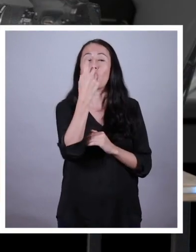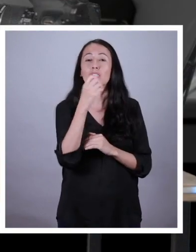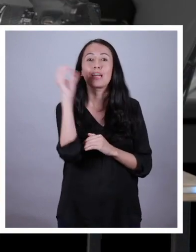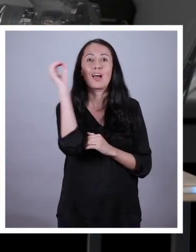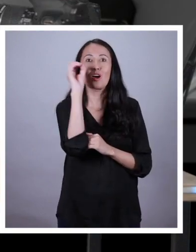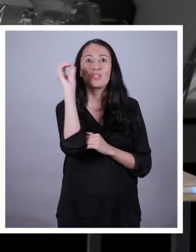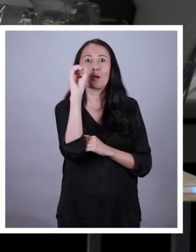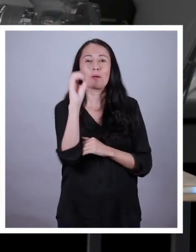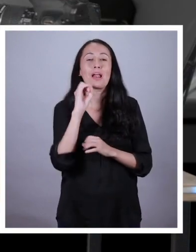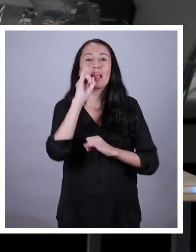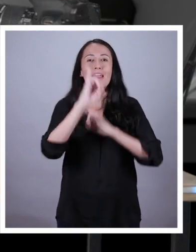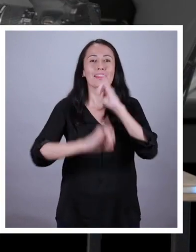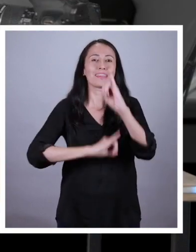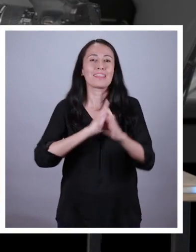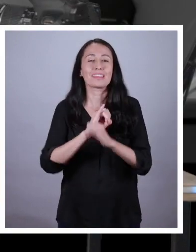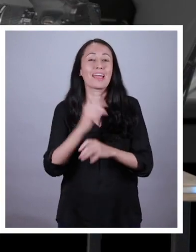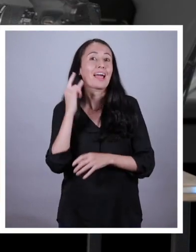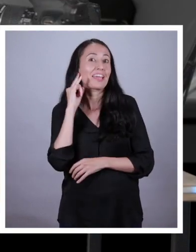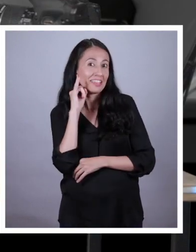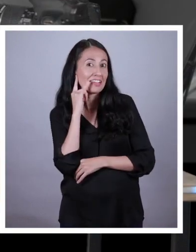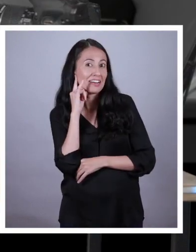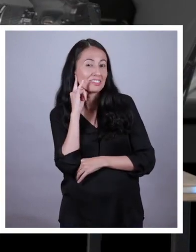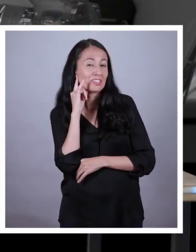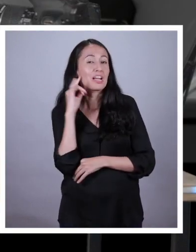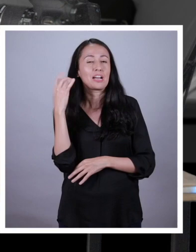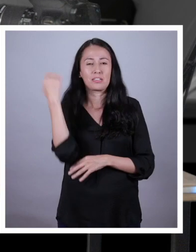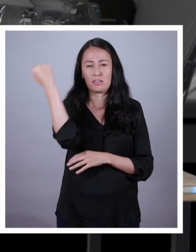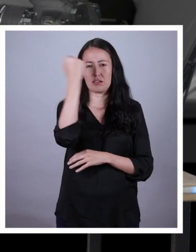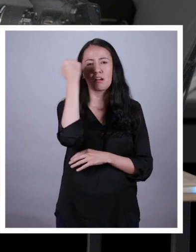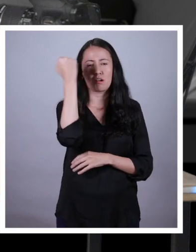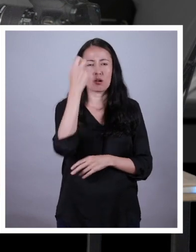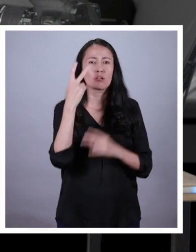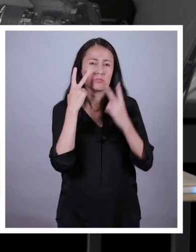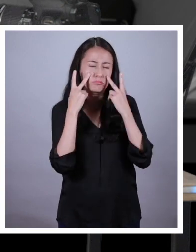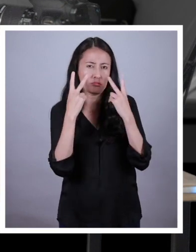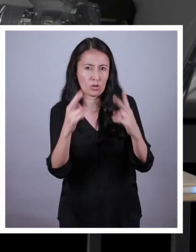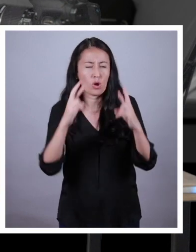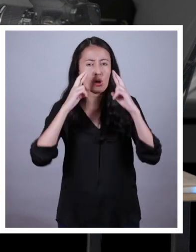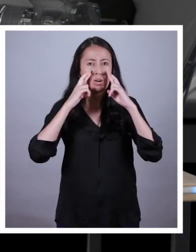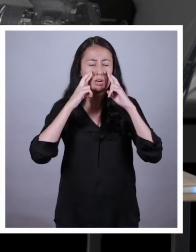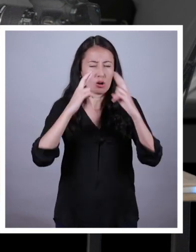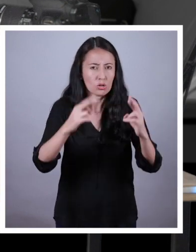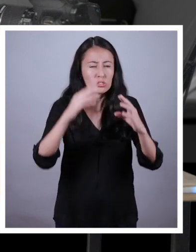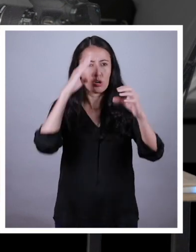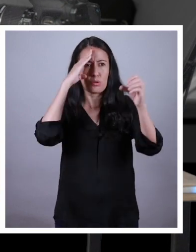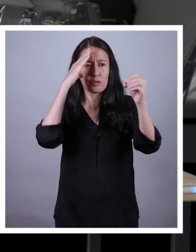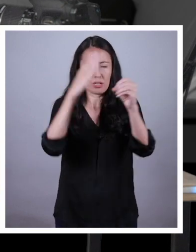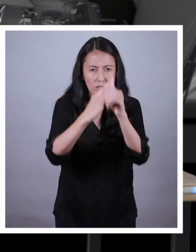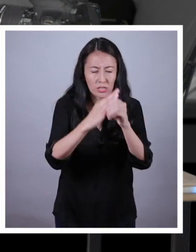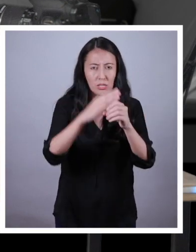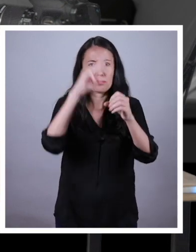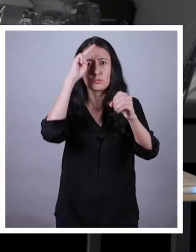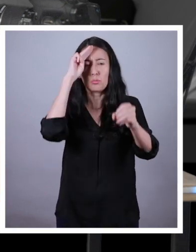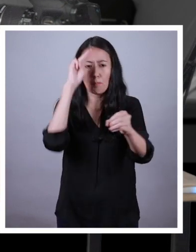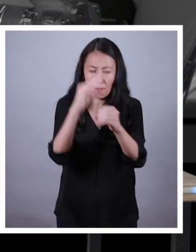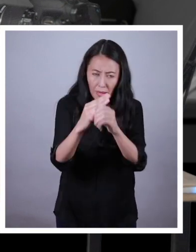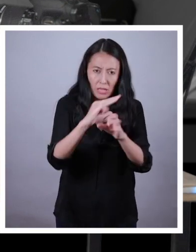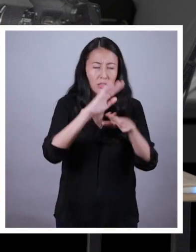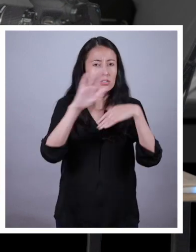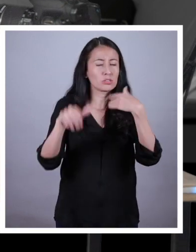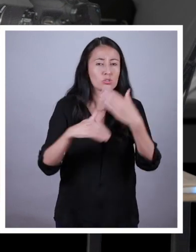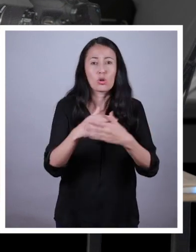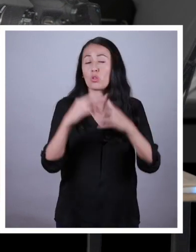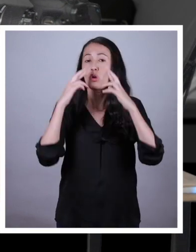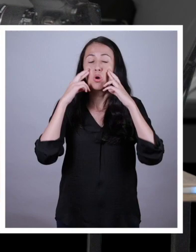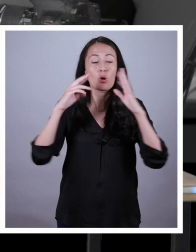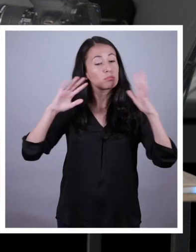como Día Internacional de la Niña Y reconocer los derechos de las mismas, los desafíos únicos a los que enfrentan en todo el mundo Así como